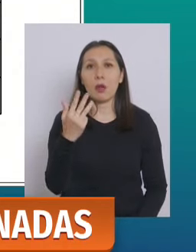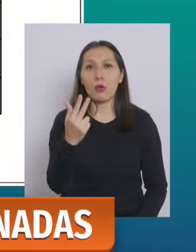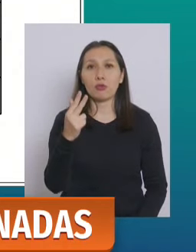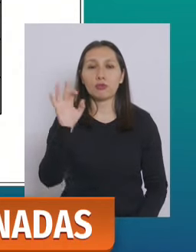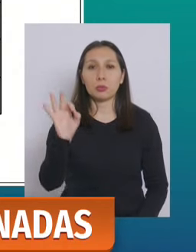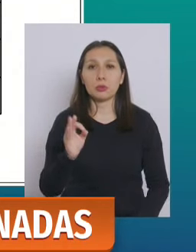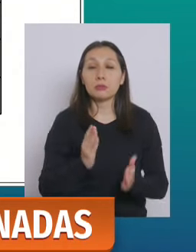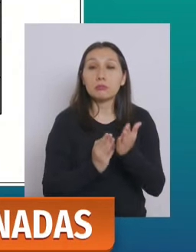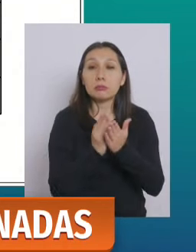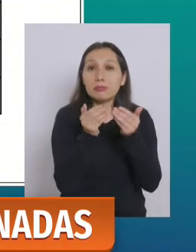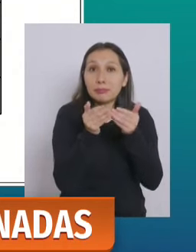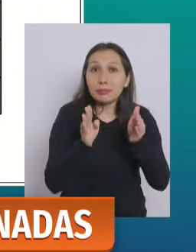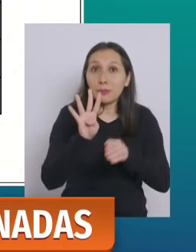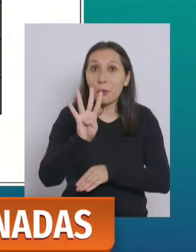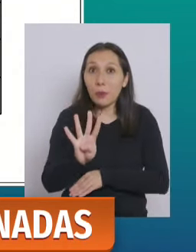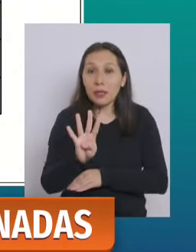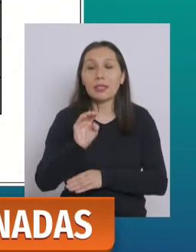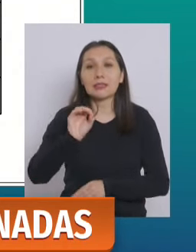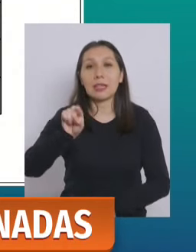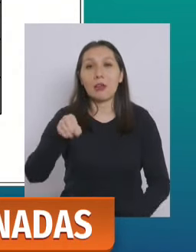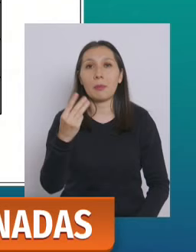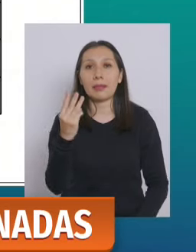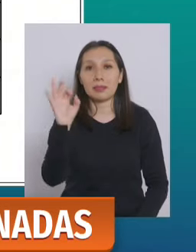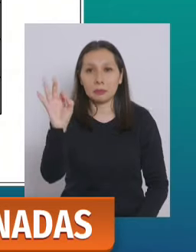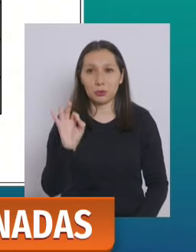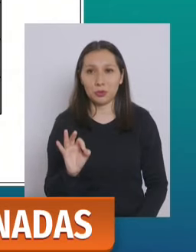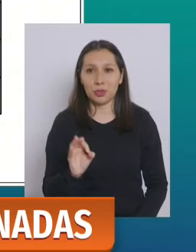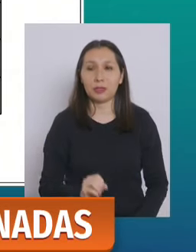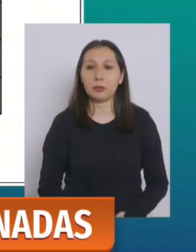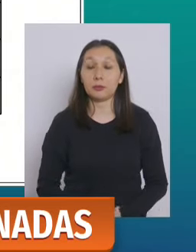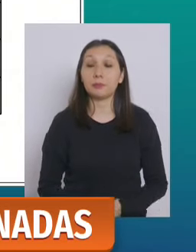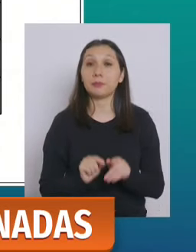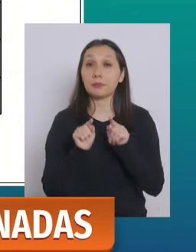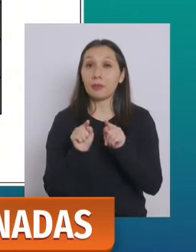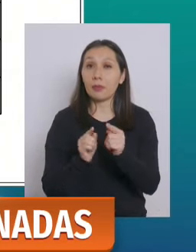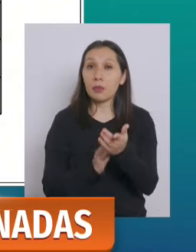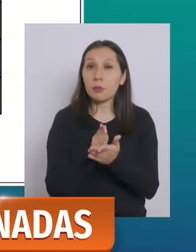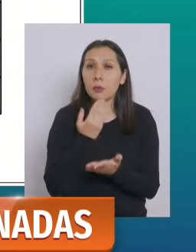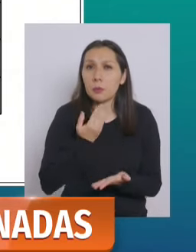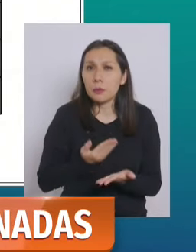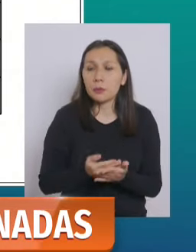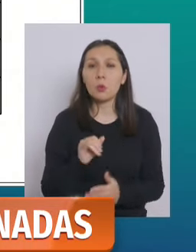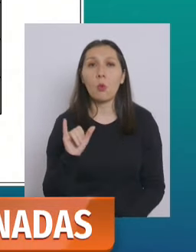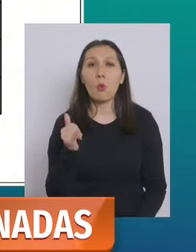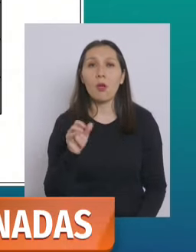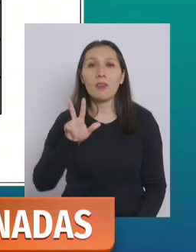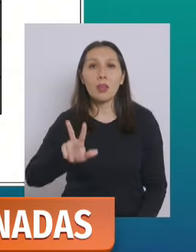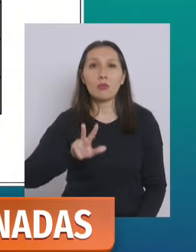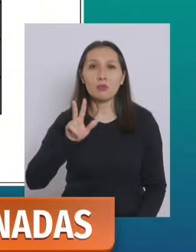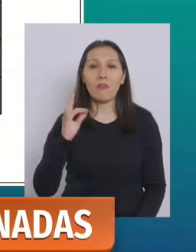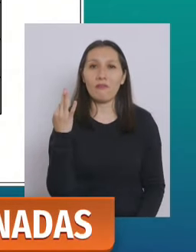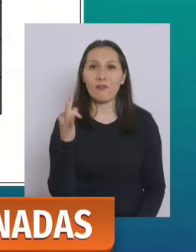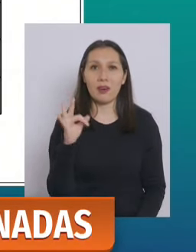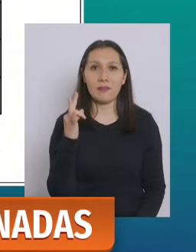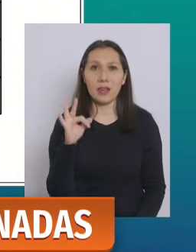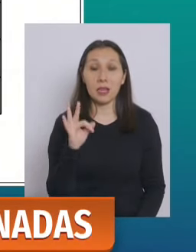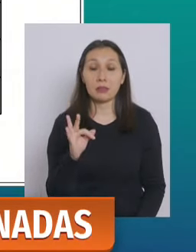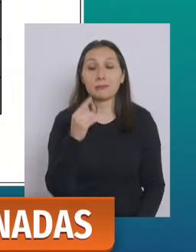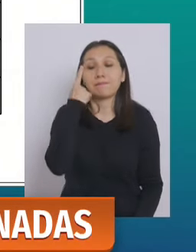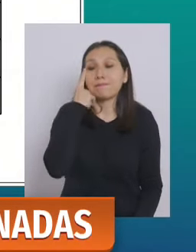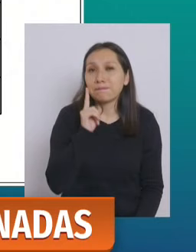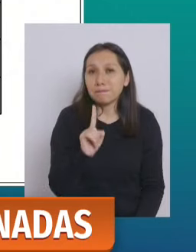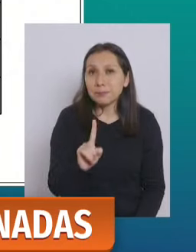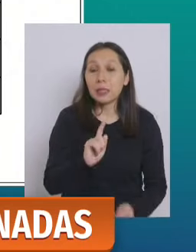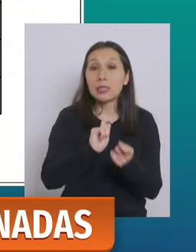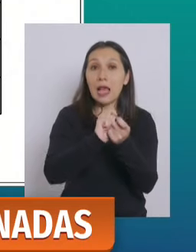y en apertura inicial el 0,3% esto a partir del jueves 18 de febrero sin embargo